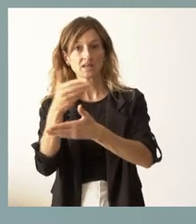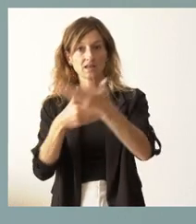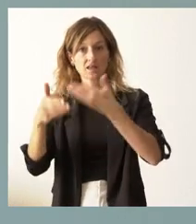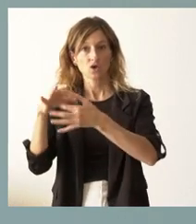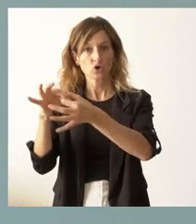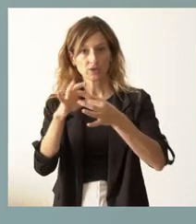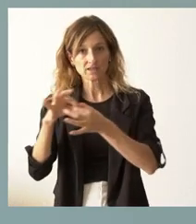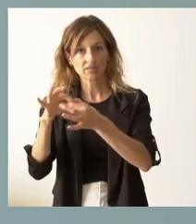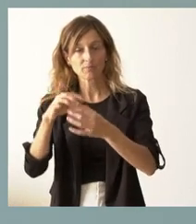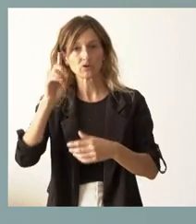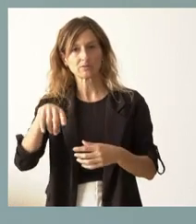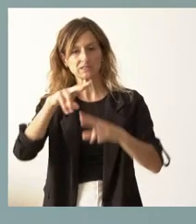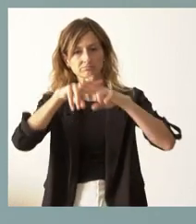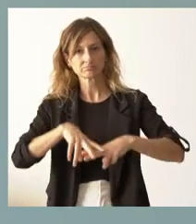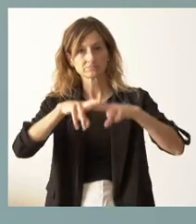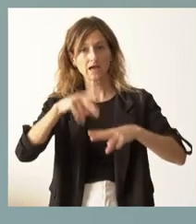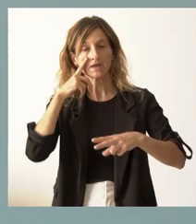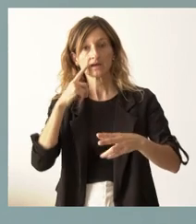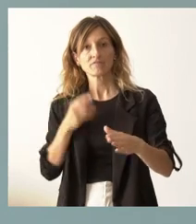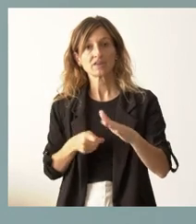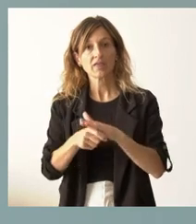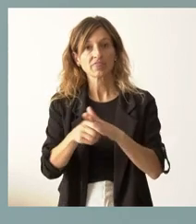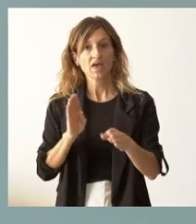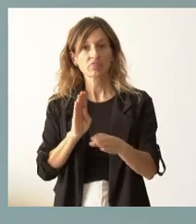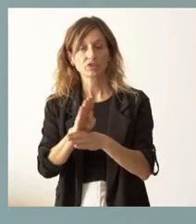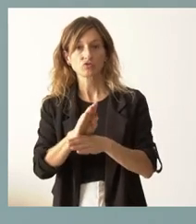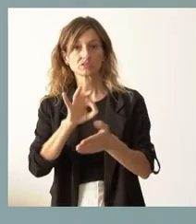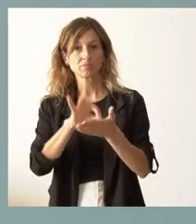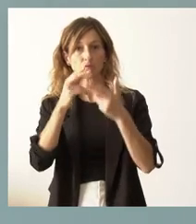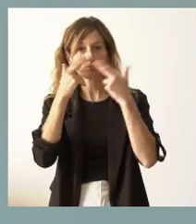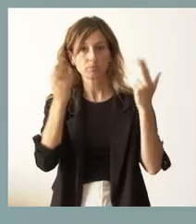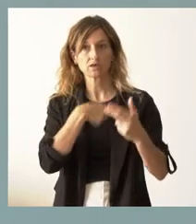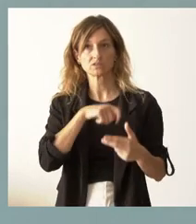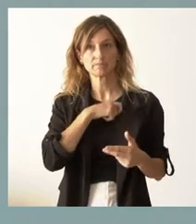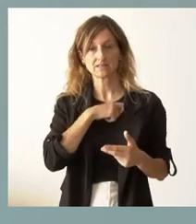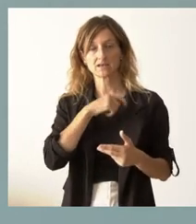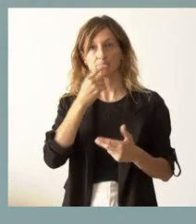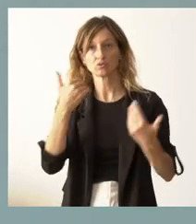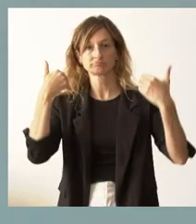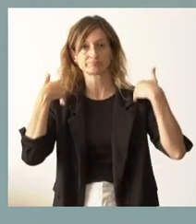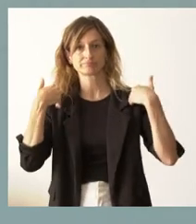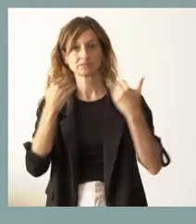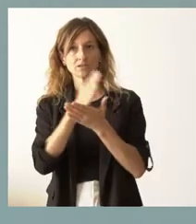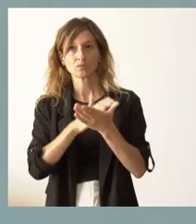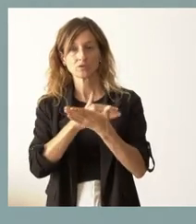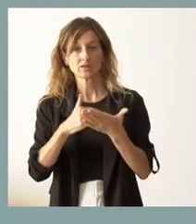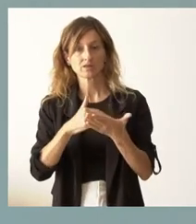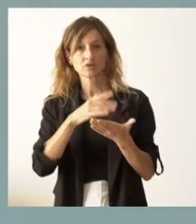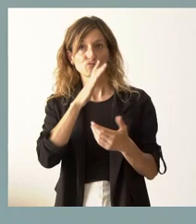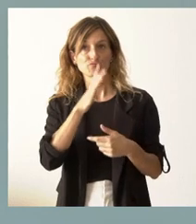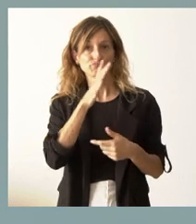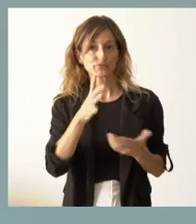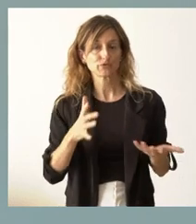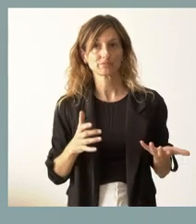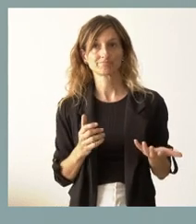sino también examinar cómo se financian los servicios públicos en España, especialmente los que tienen transferidos las comunidades autónomas, que no pueden ser fundamentalmente